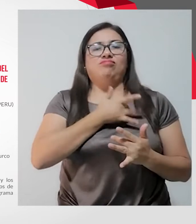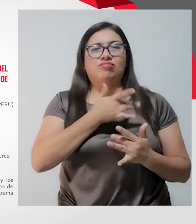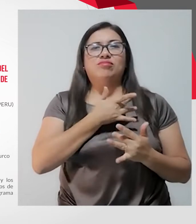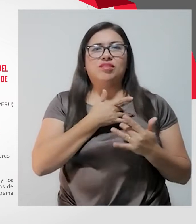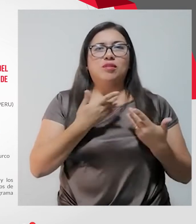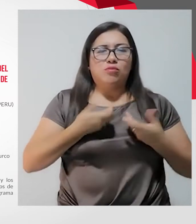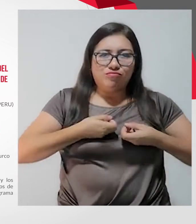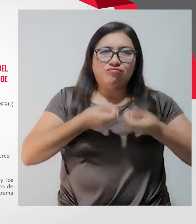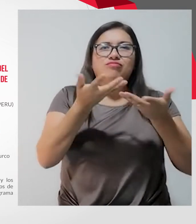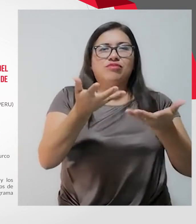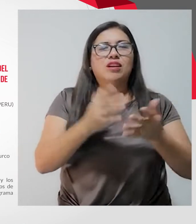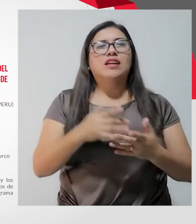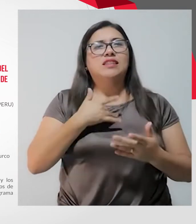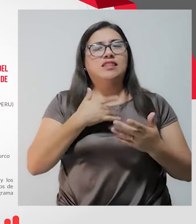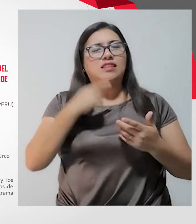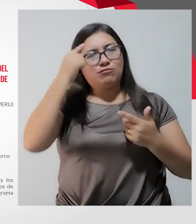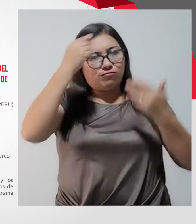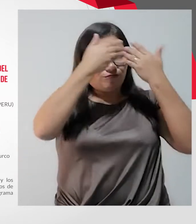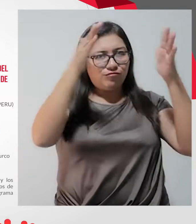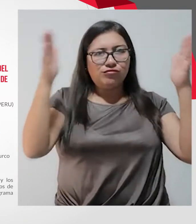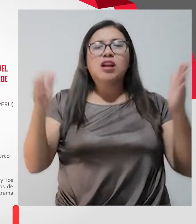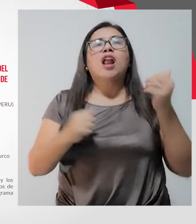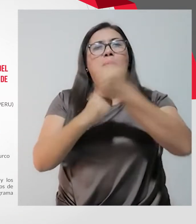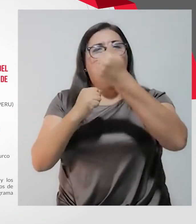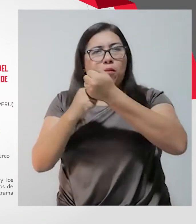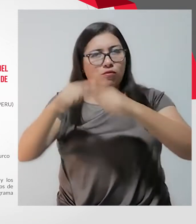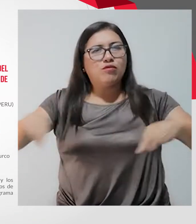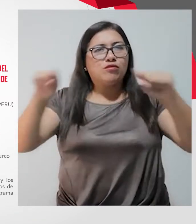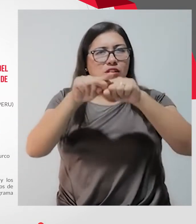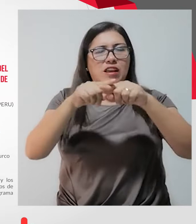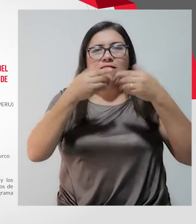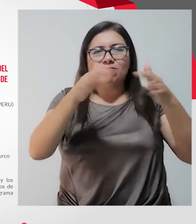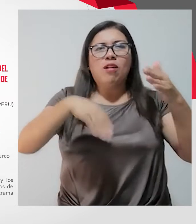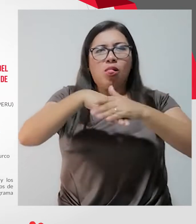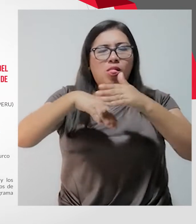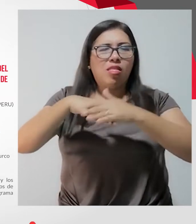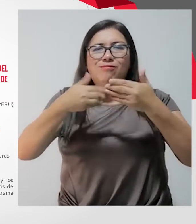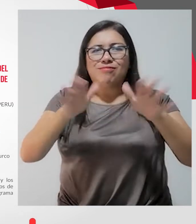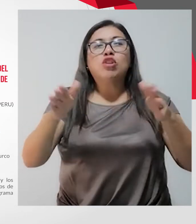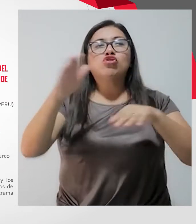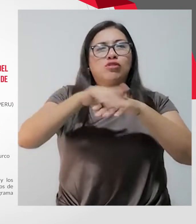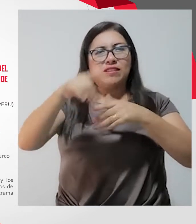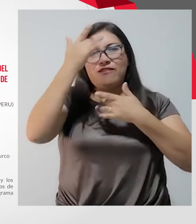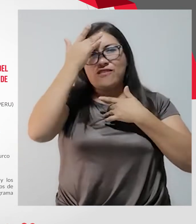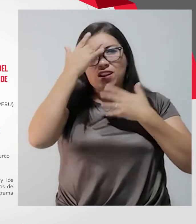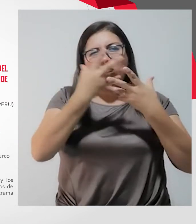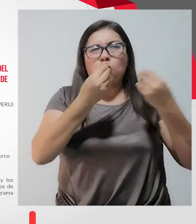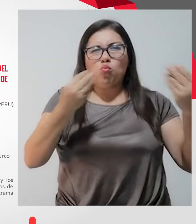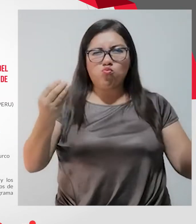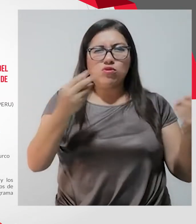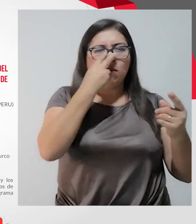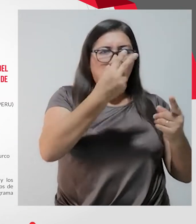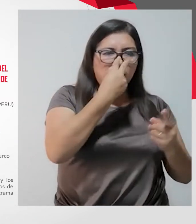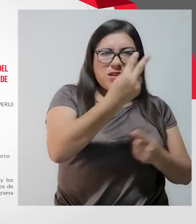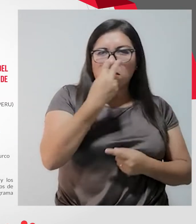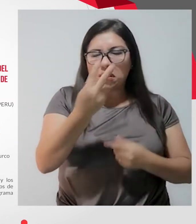establecer sinergias y crear comunidades de apoyo para romper barreras sociales sobre la enfermedad, ya que en la mayoría de